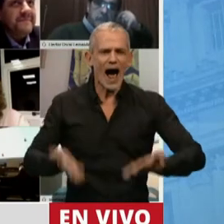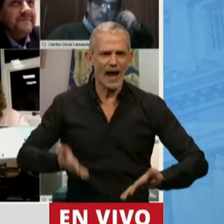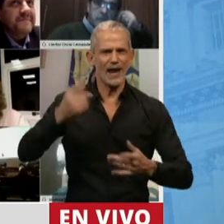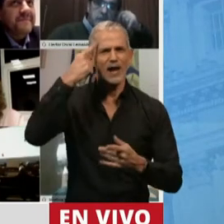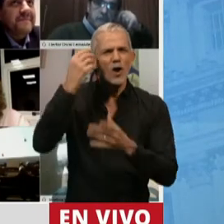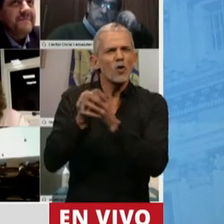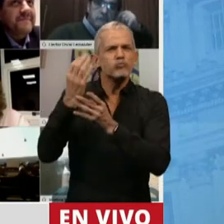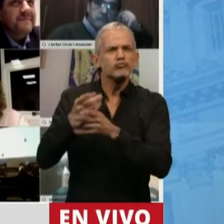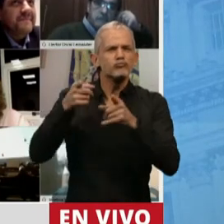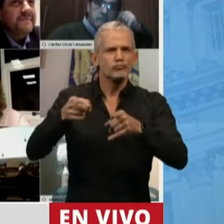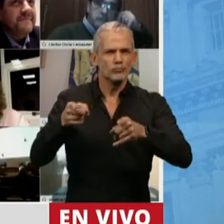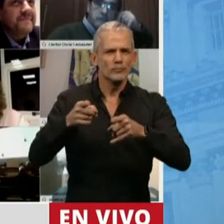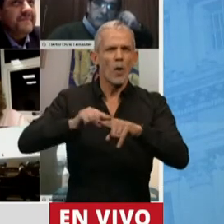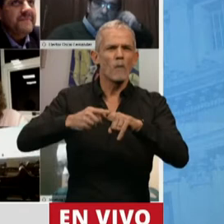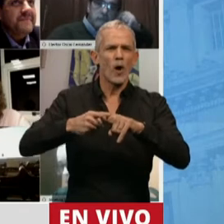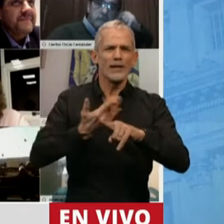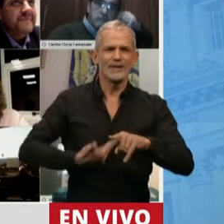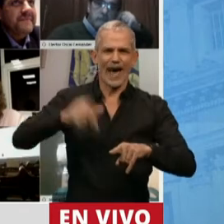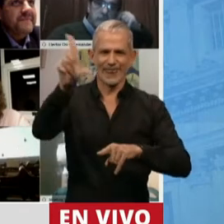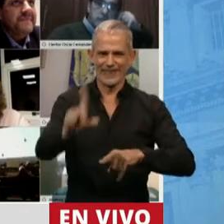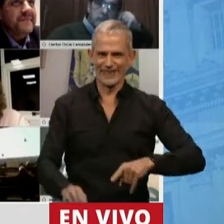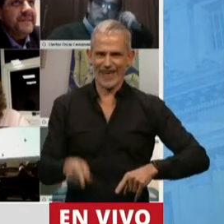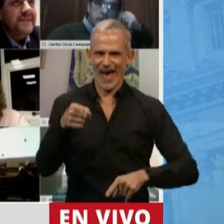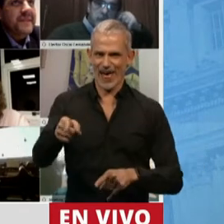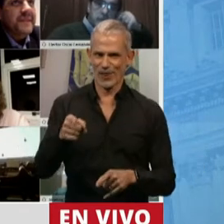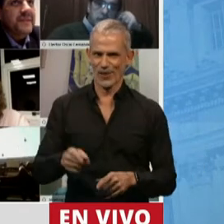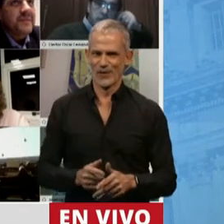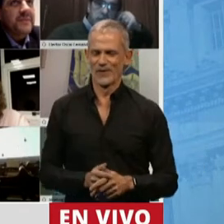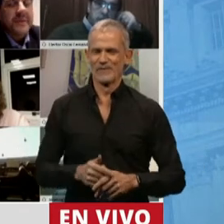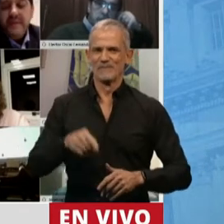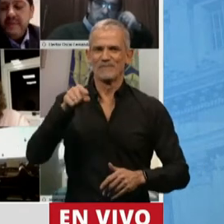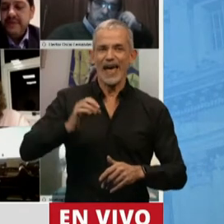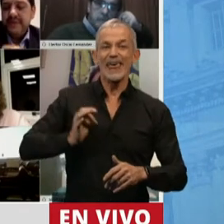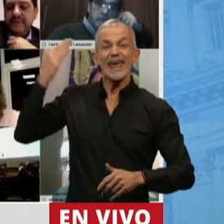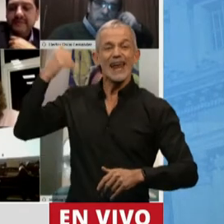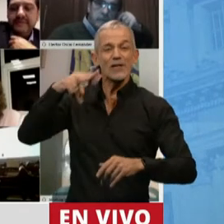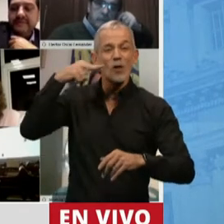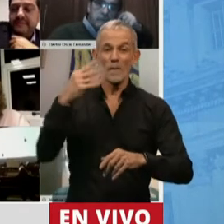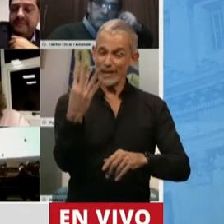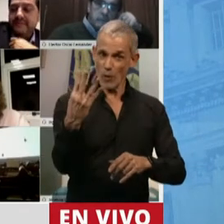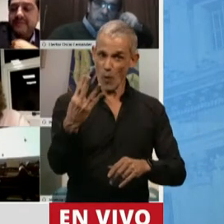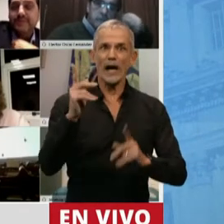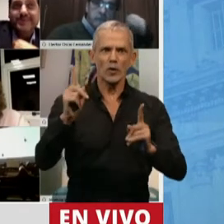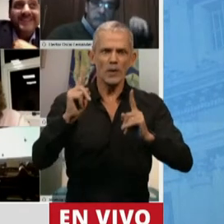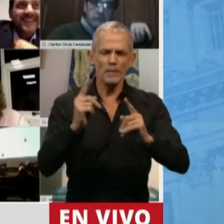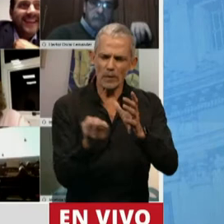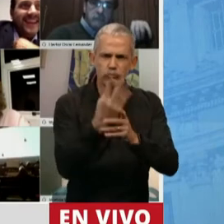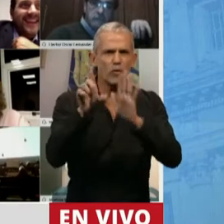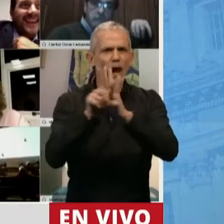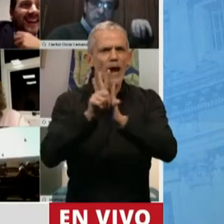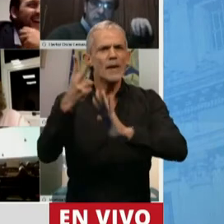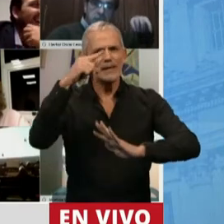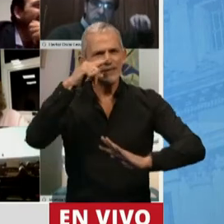política de Estado. La ley de promoción del software del año 2004 y en la misma línea la ley